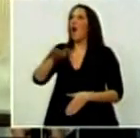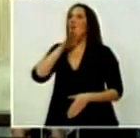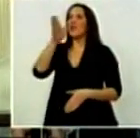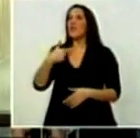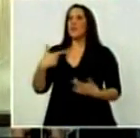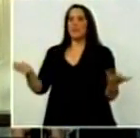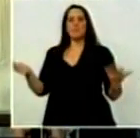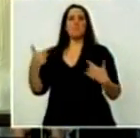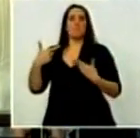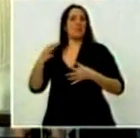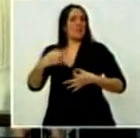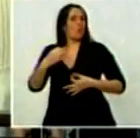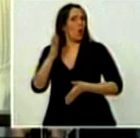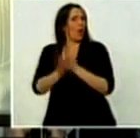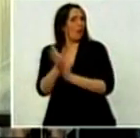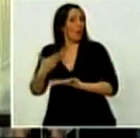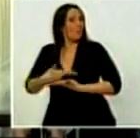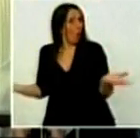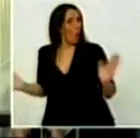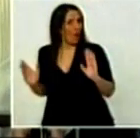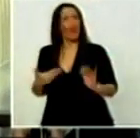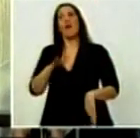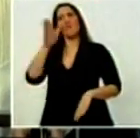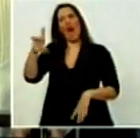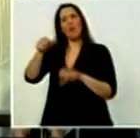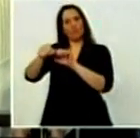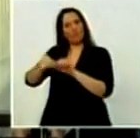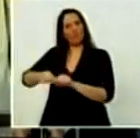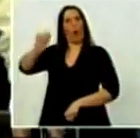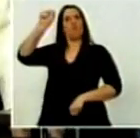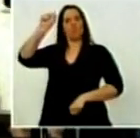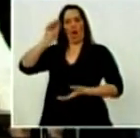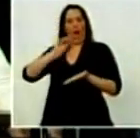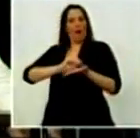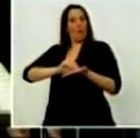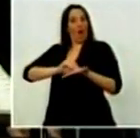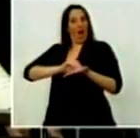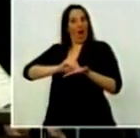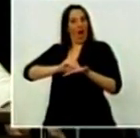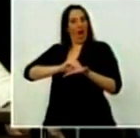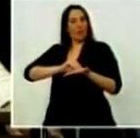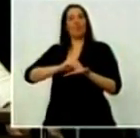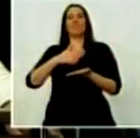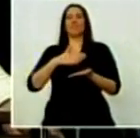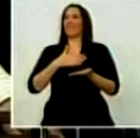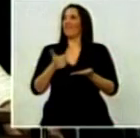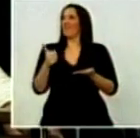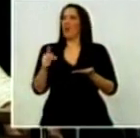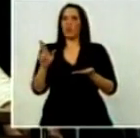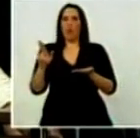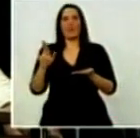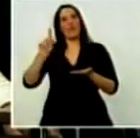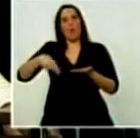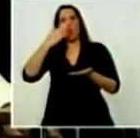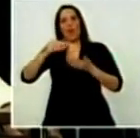seguramente pública y gratuita, obtener un título de abogado, tener la suerte de ser juez que